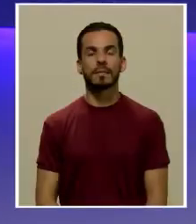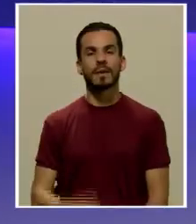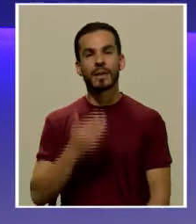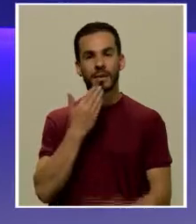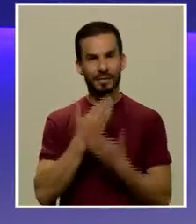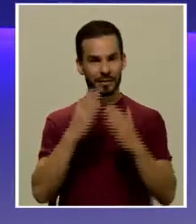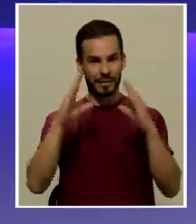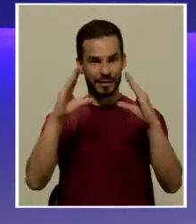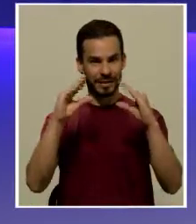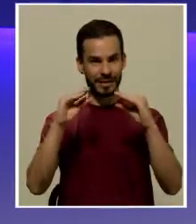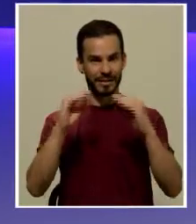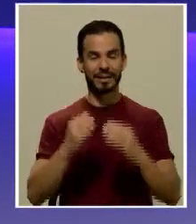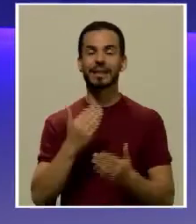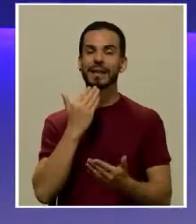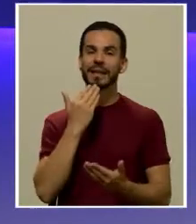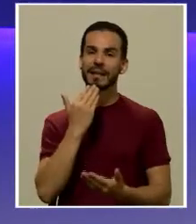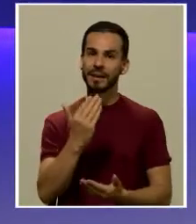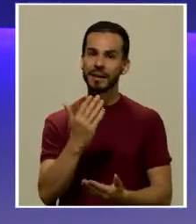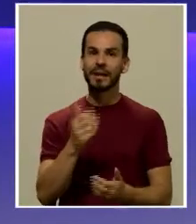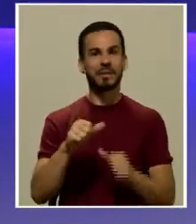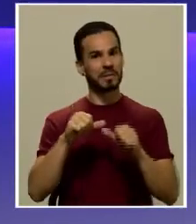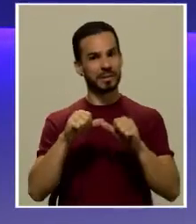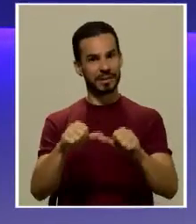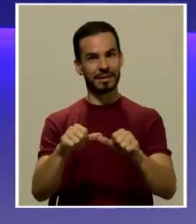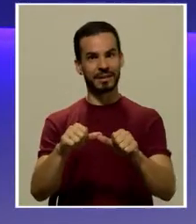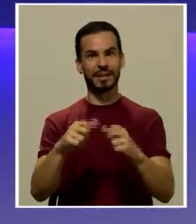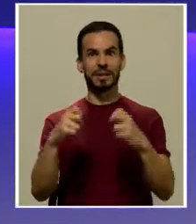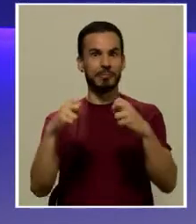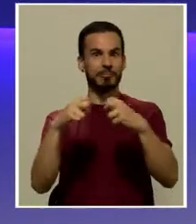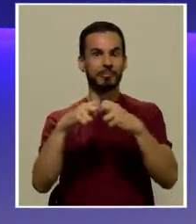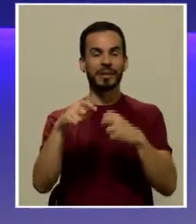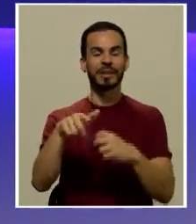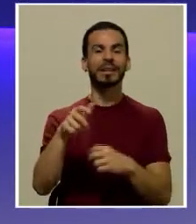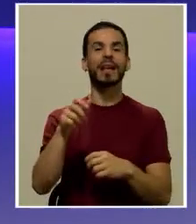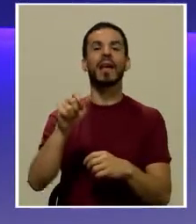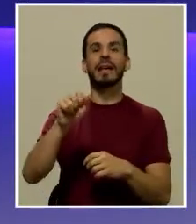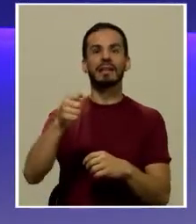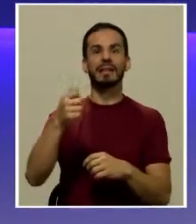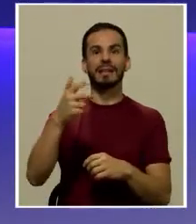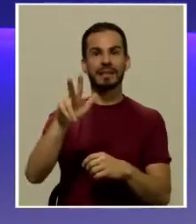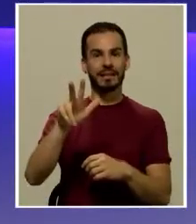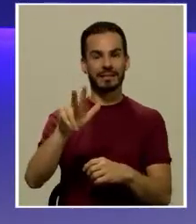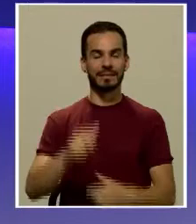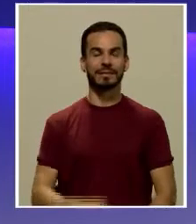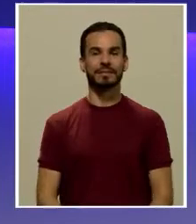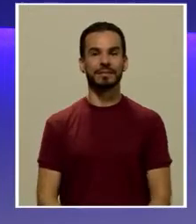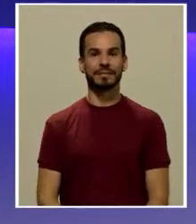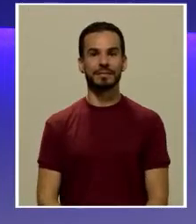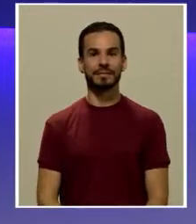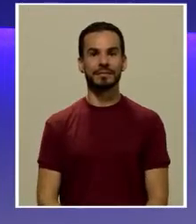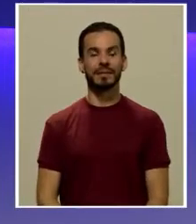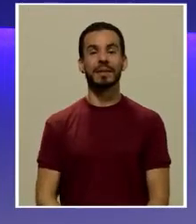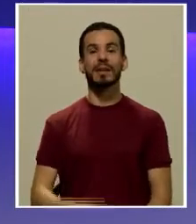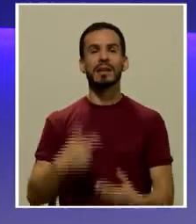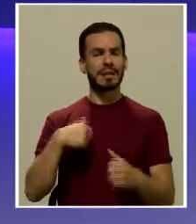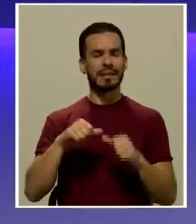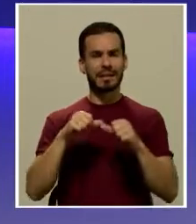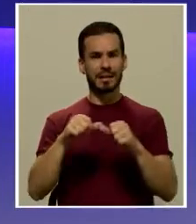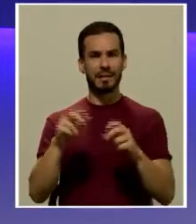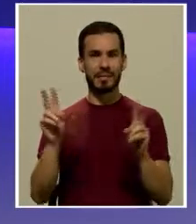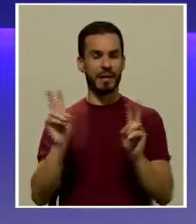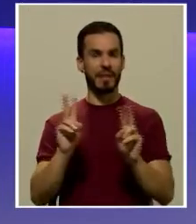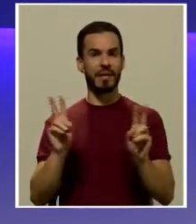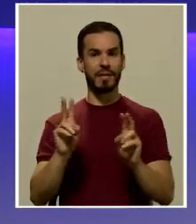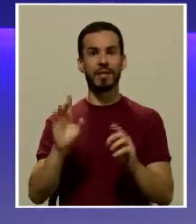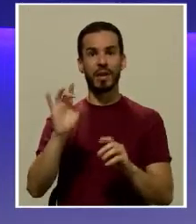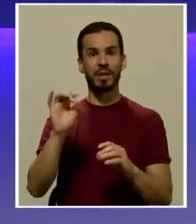Buenas noches, gracias por continuar conectados a la señal de Costa Rica Noticias. Estamos en vivo a